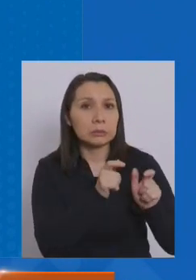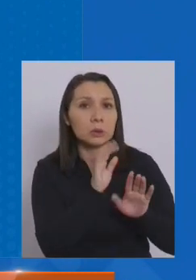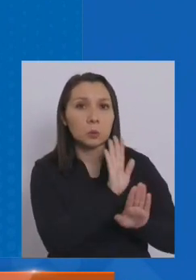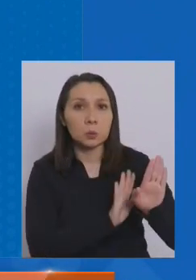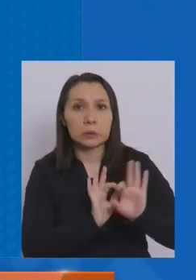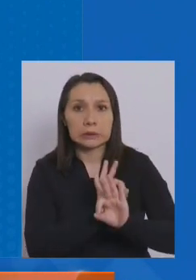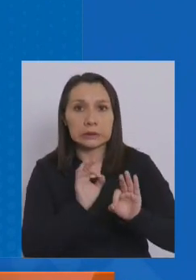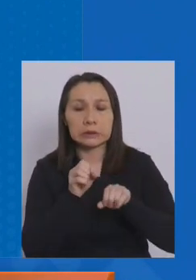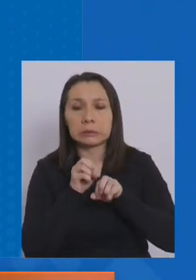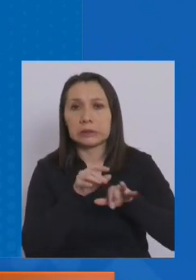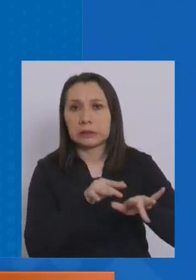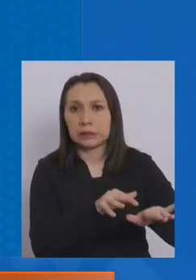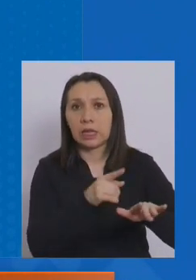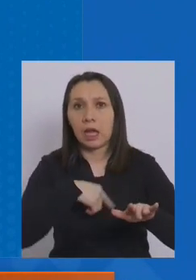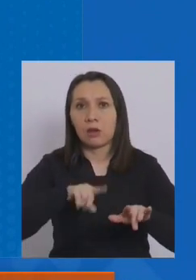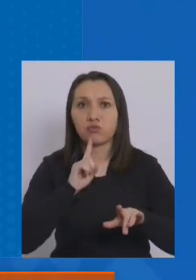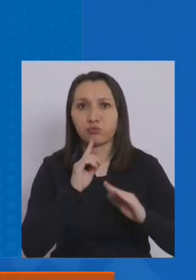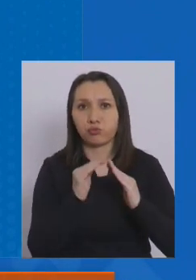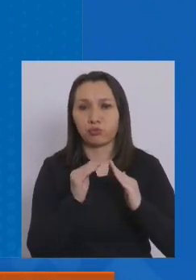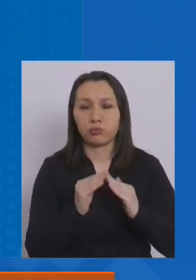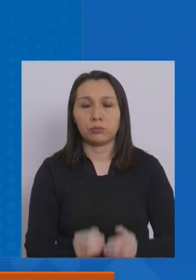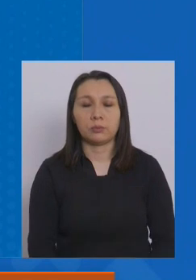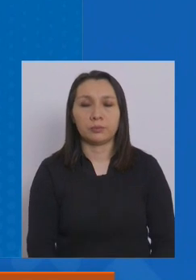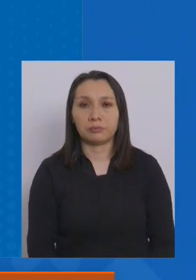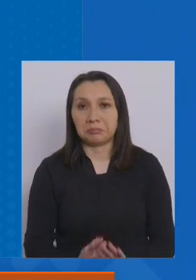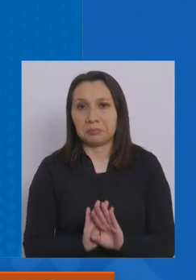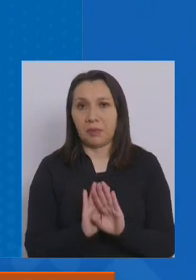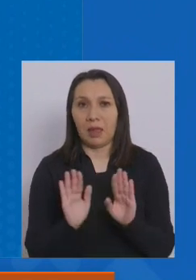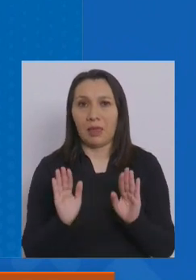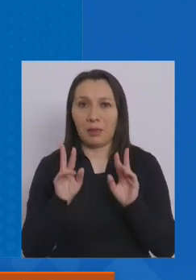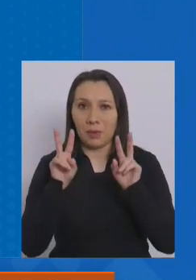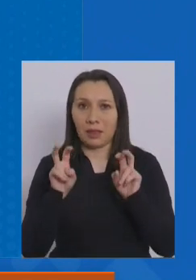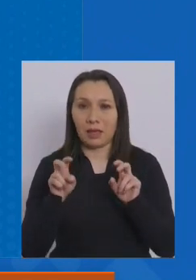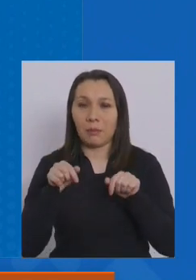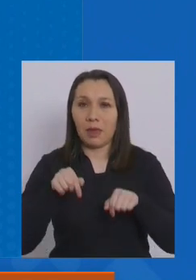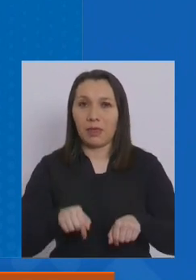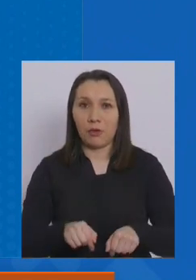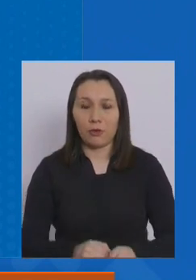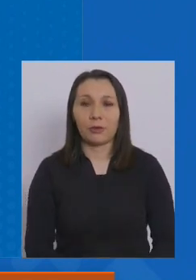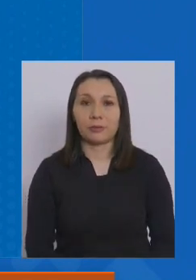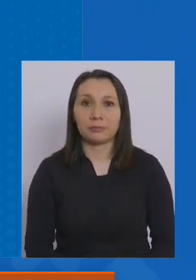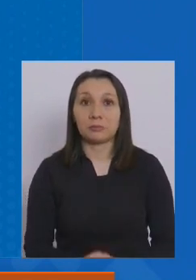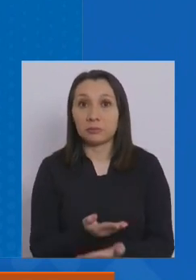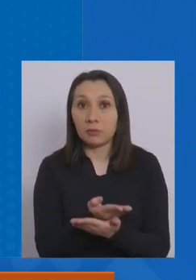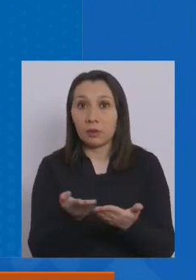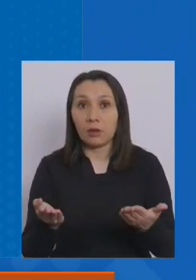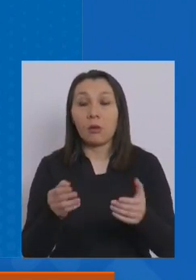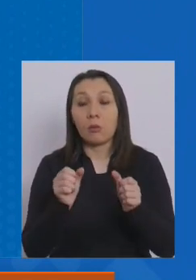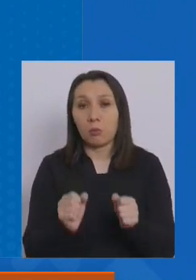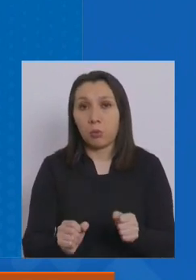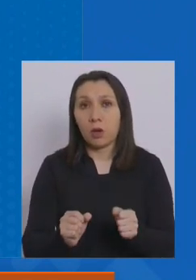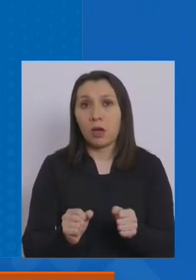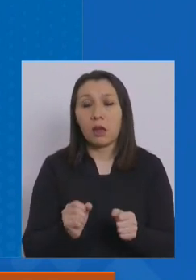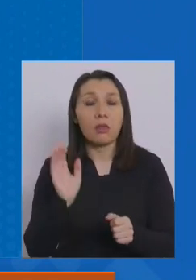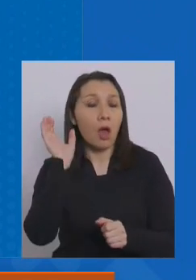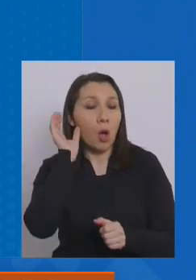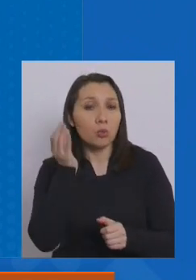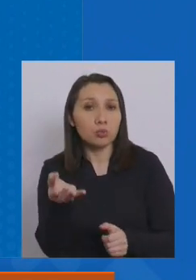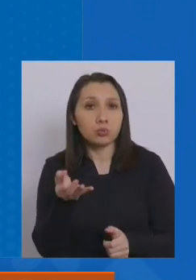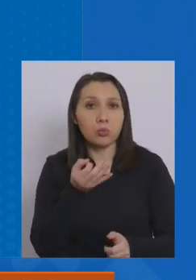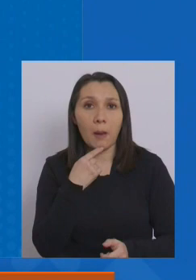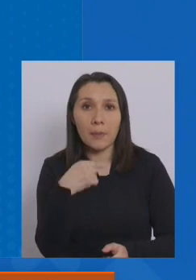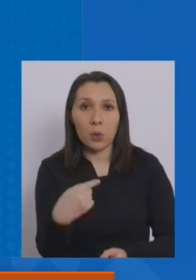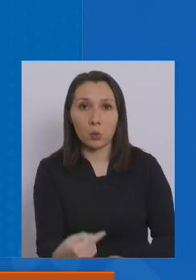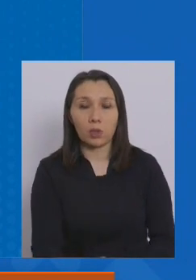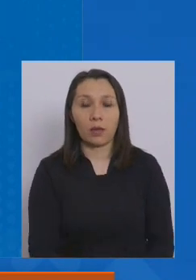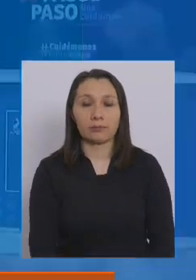decir, a quienes están en nuestro hogar. Eso es todo en cuanto al reporte del día de hoy. Cedemos las palabras para escuchar las